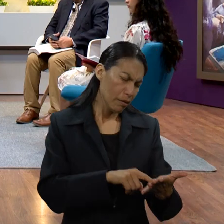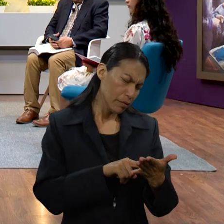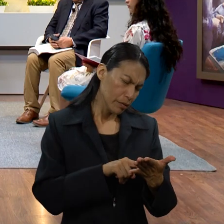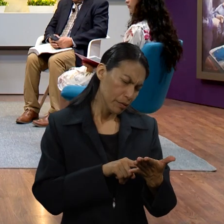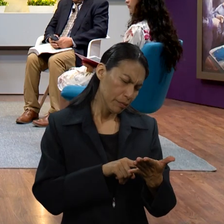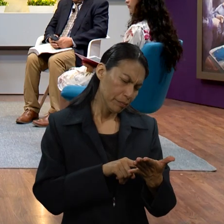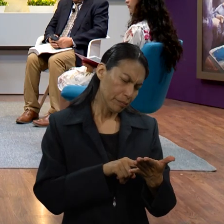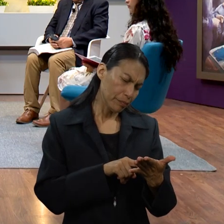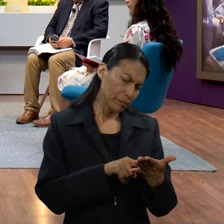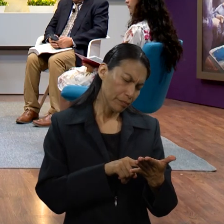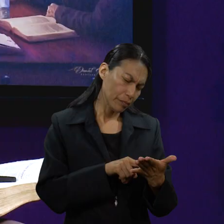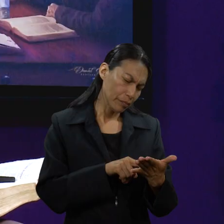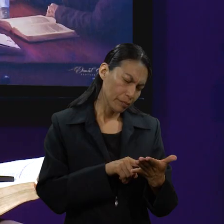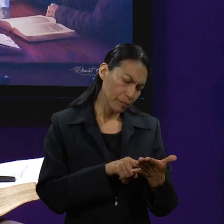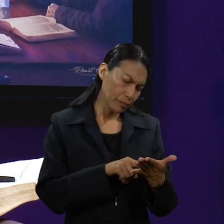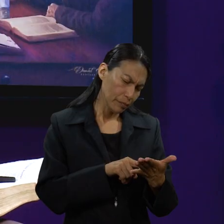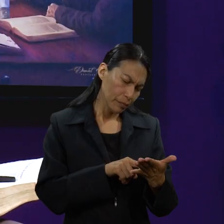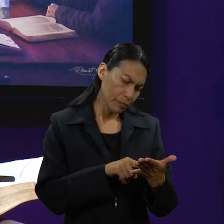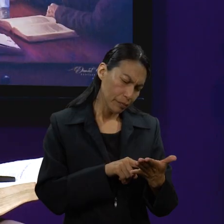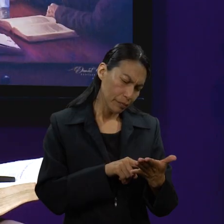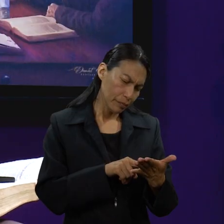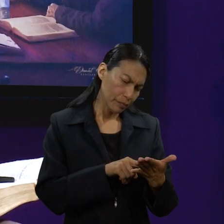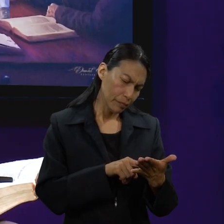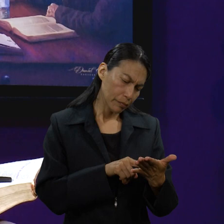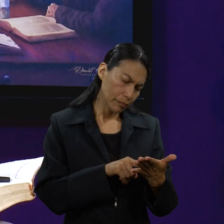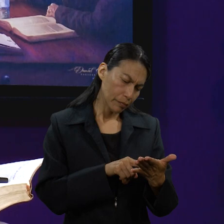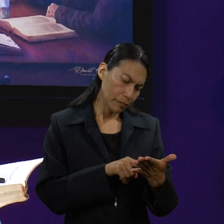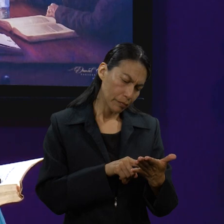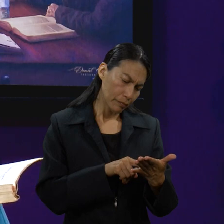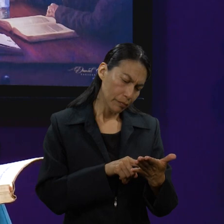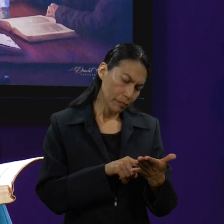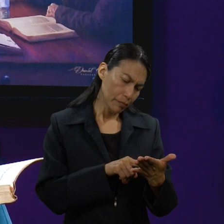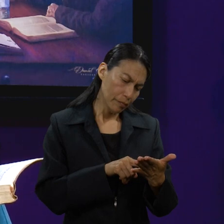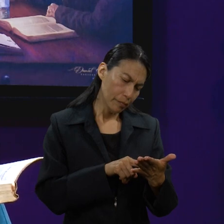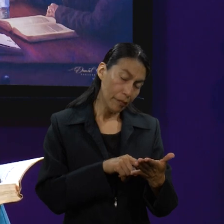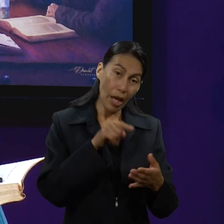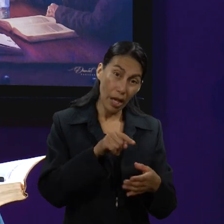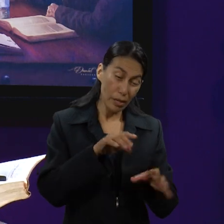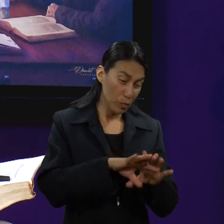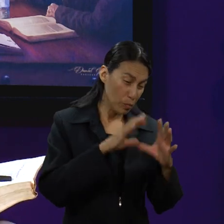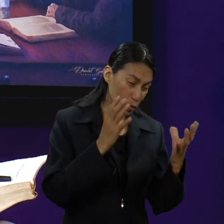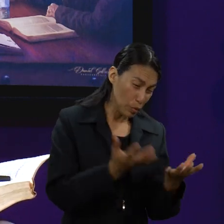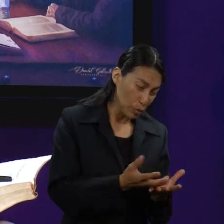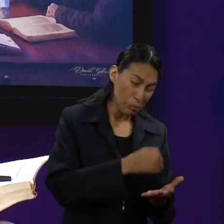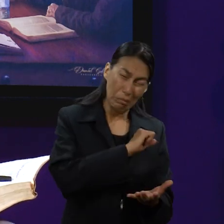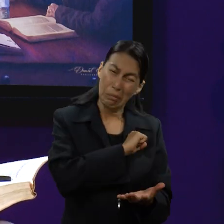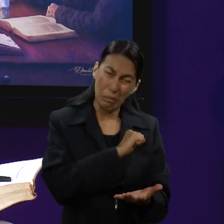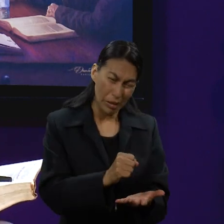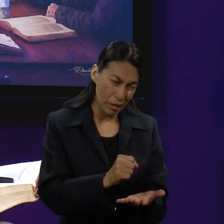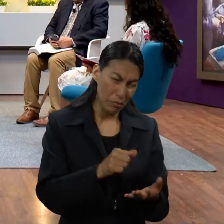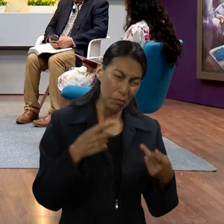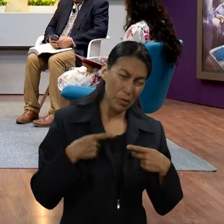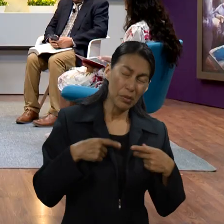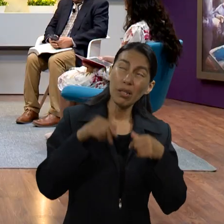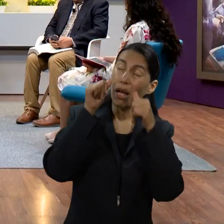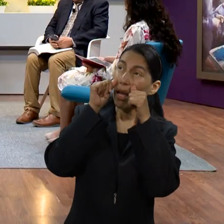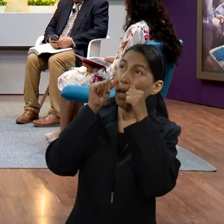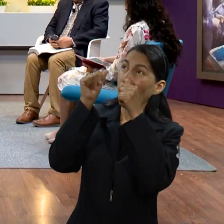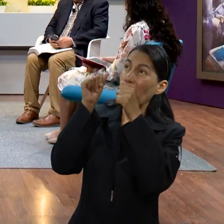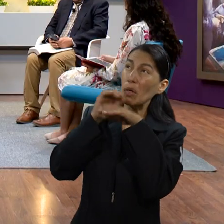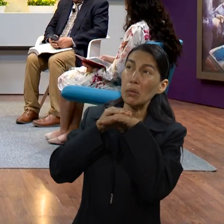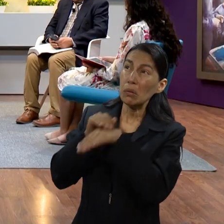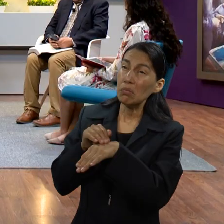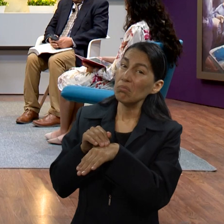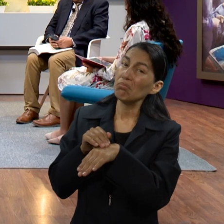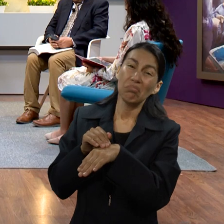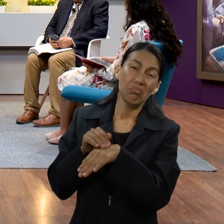tiempo igual ya se había descompensado la tierra, ya había mucha maldad, ya casi la gente no escuchaba la voz de Dios o no identificaba la voz de